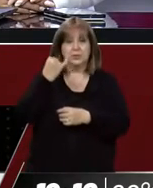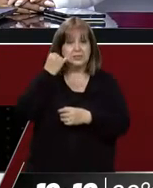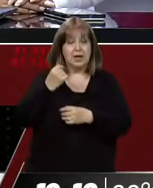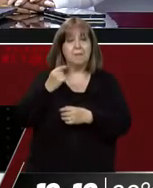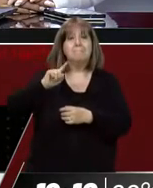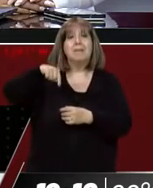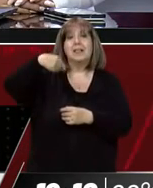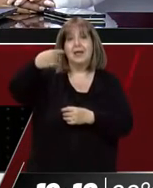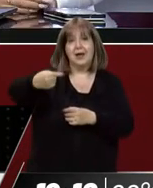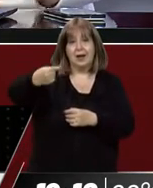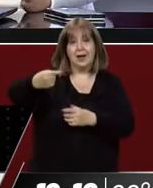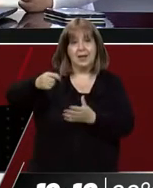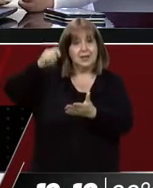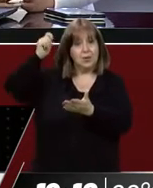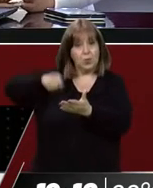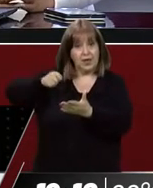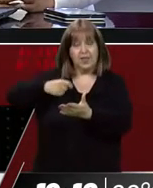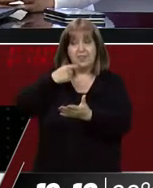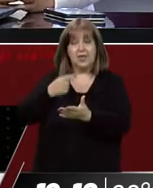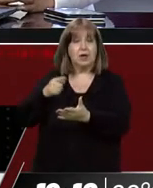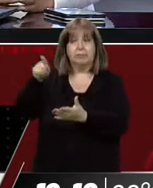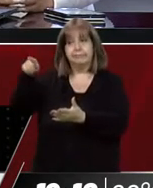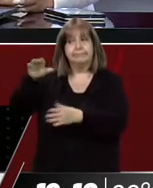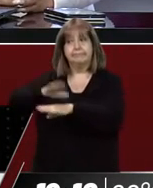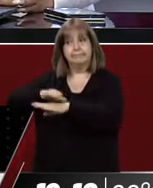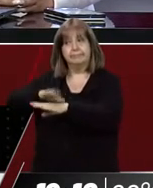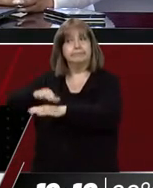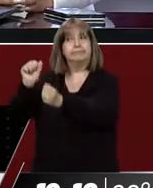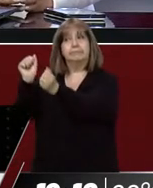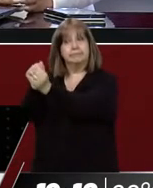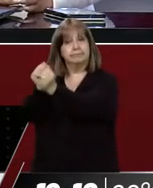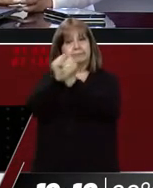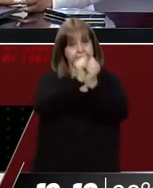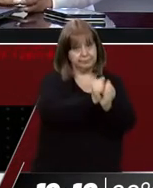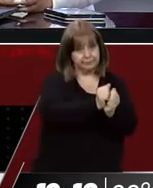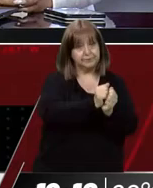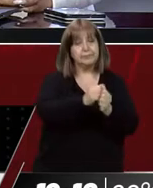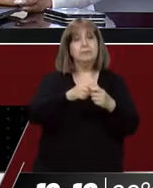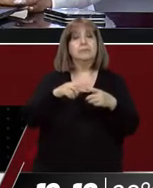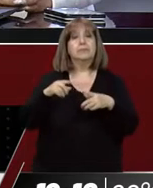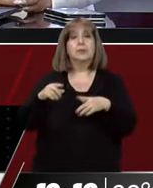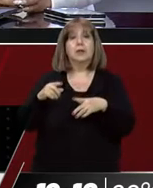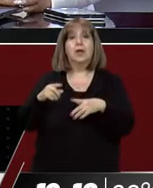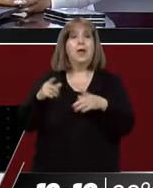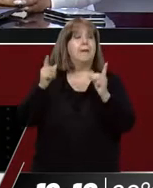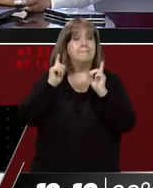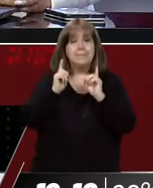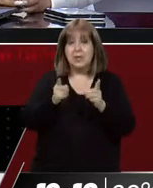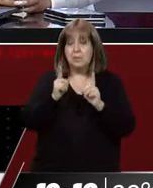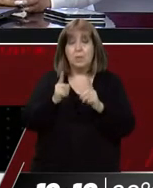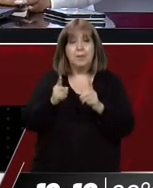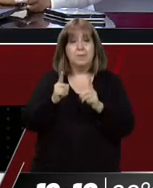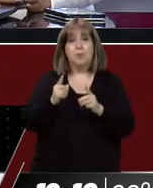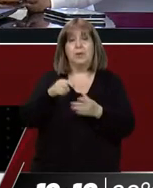dio la sentencia, quienes estén allí en el polo judicial. Sí, sí, el tribunal oral número